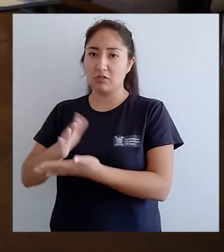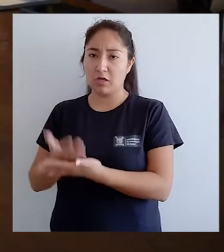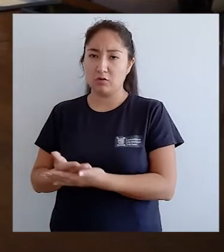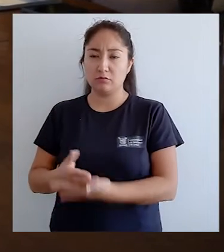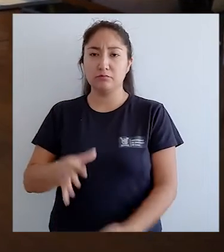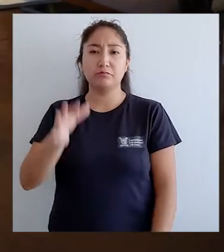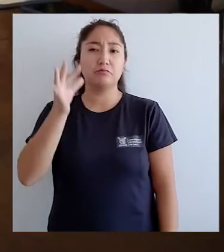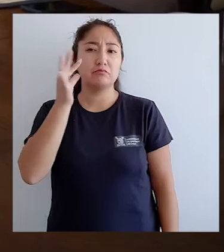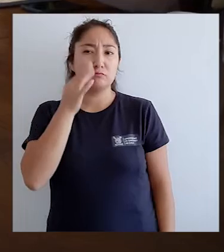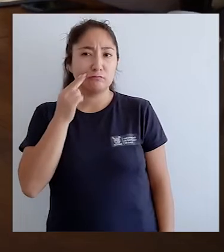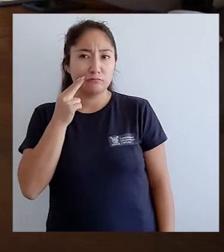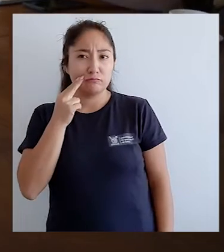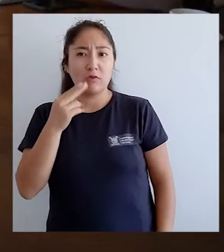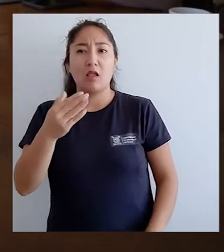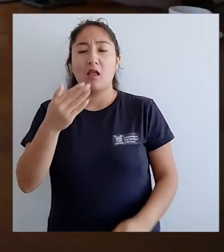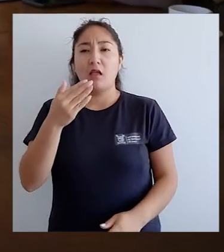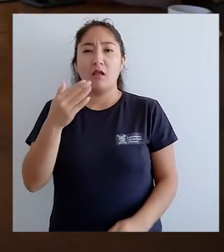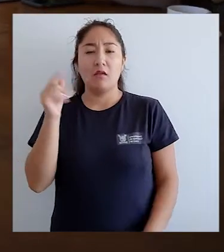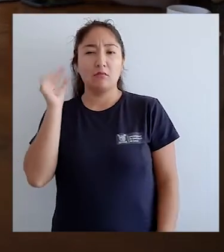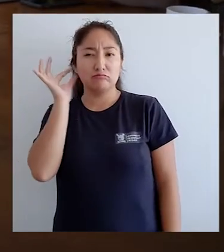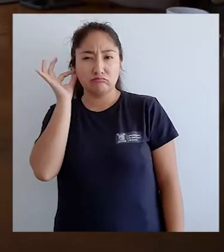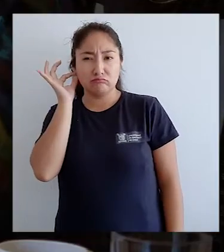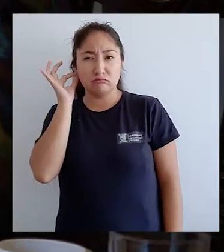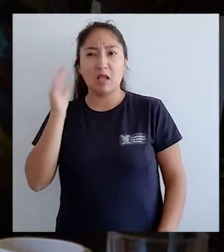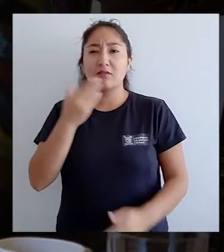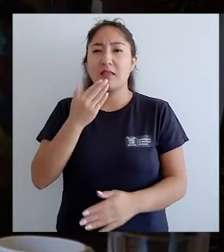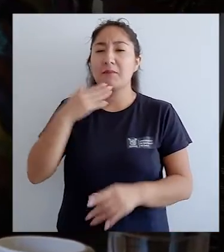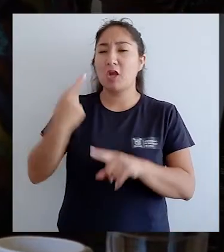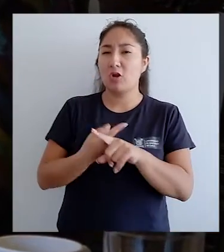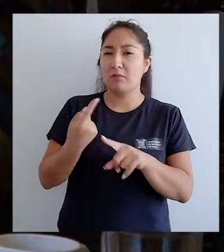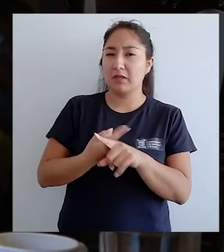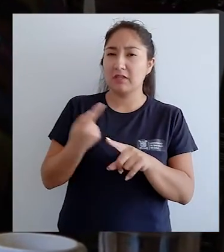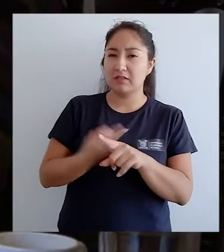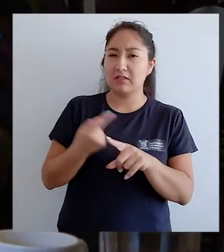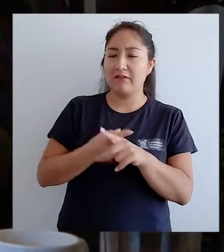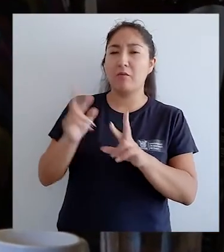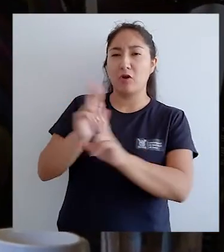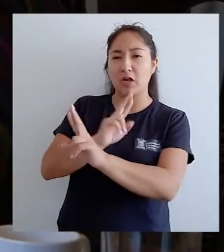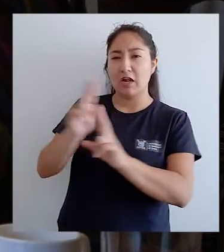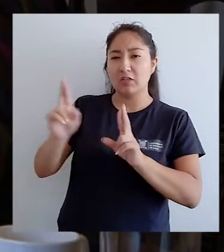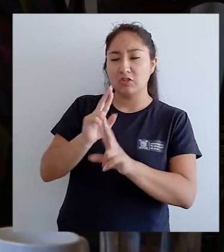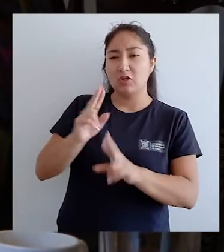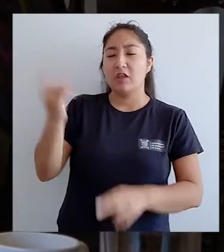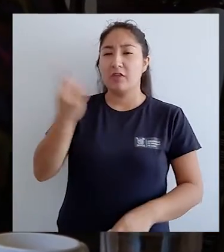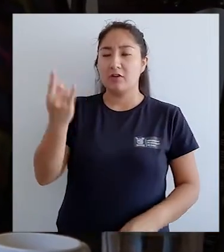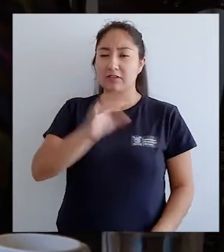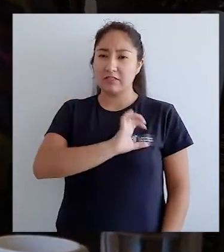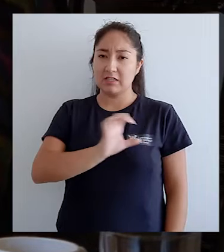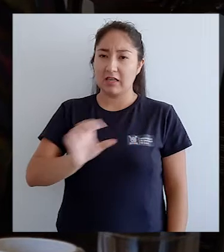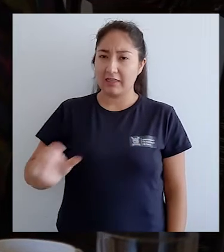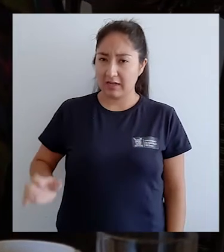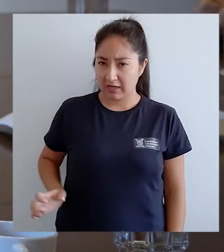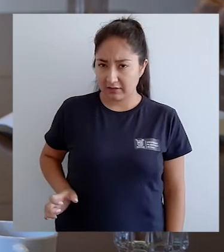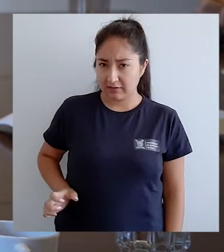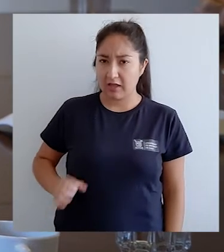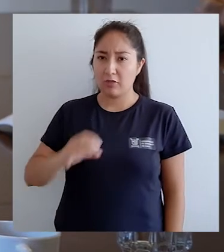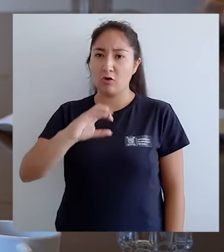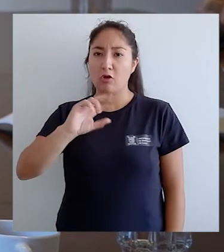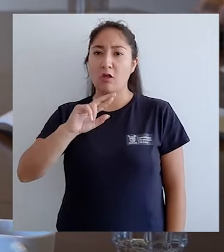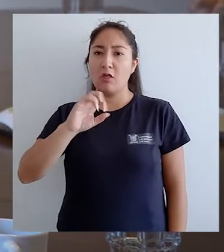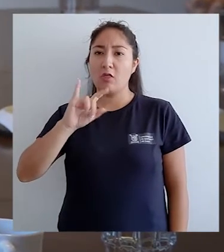también la importancia de generar instancias colaborativas entre las universidades del Estado, las universidades también propias, obviamente, del CRUCH,